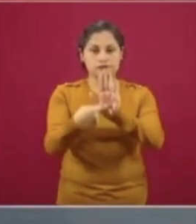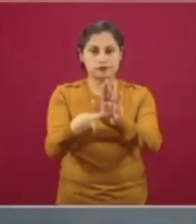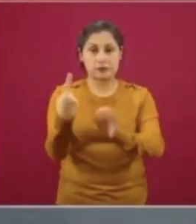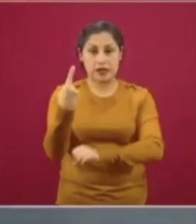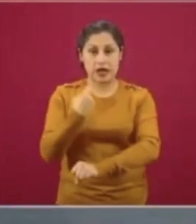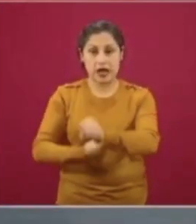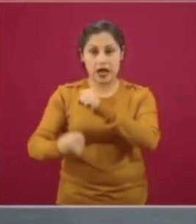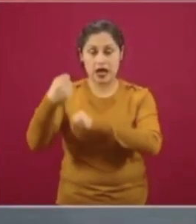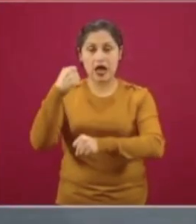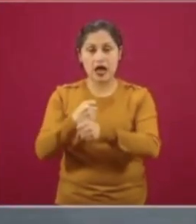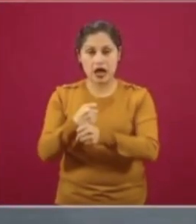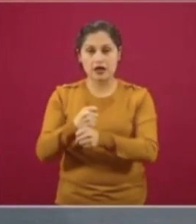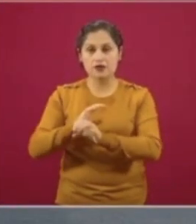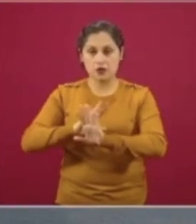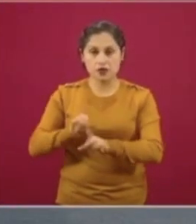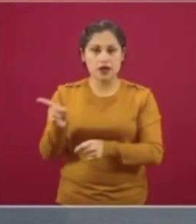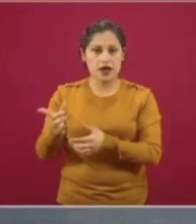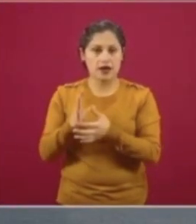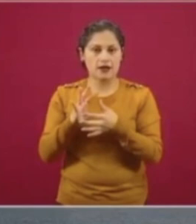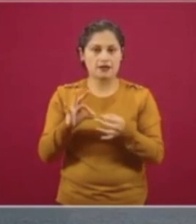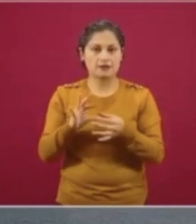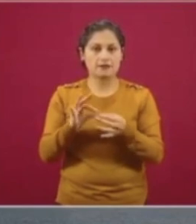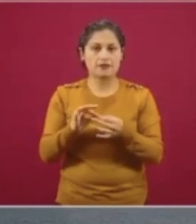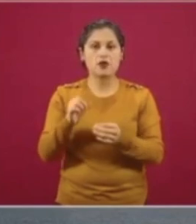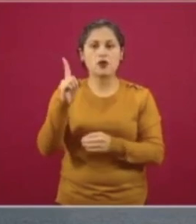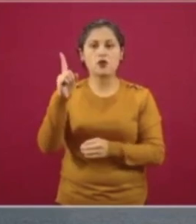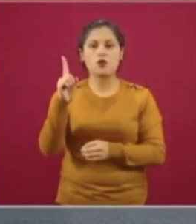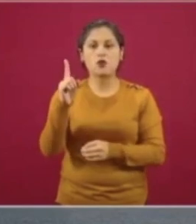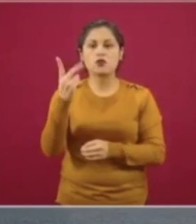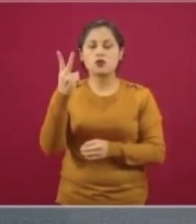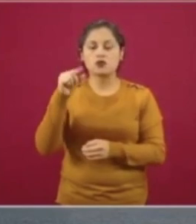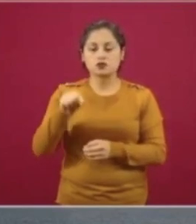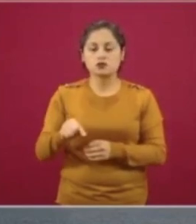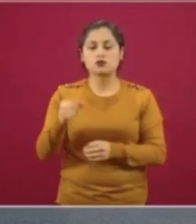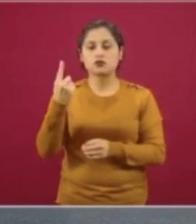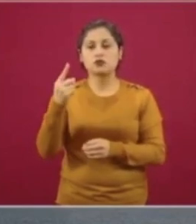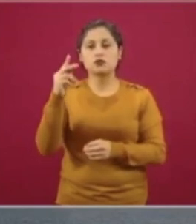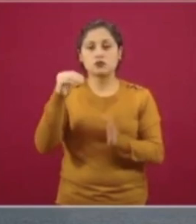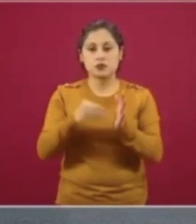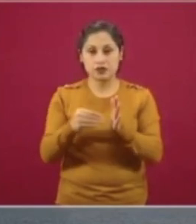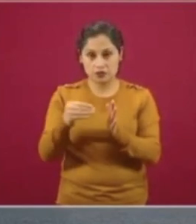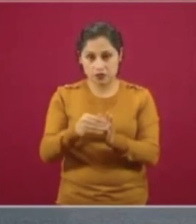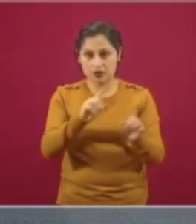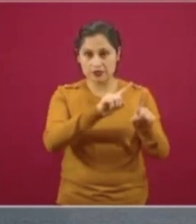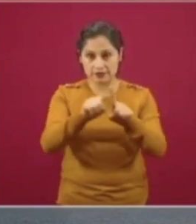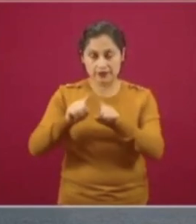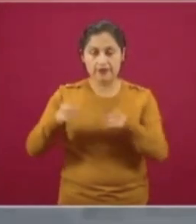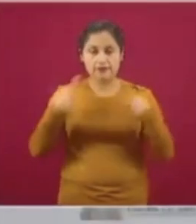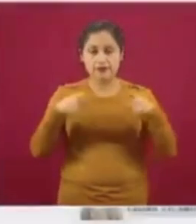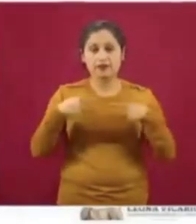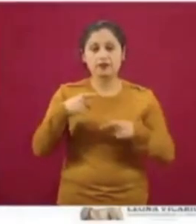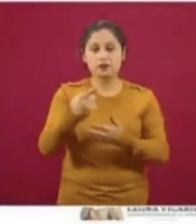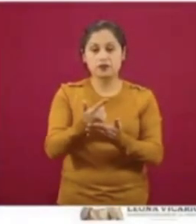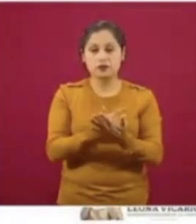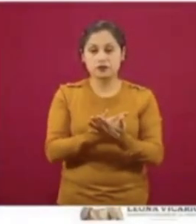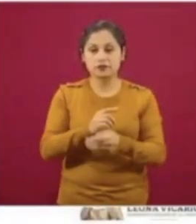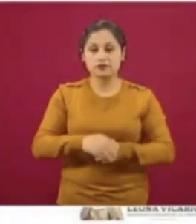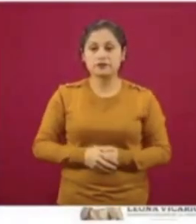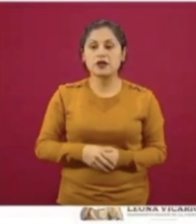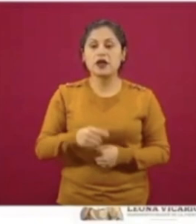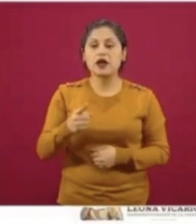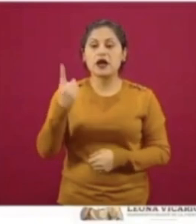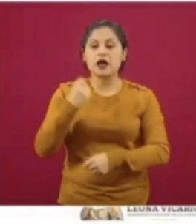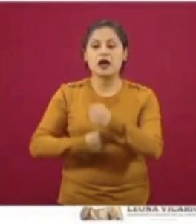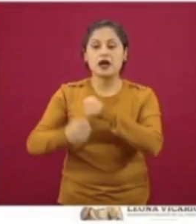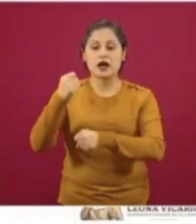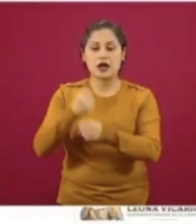señaló el señor secretario, a dos punto un millón de productores con un presupuesto de once mil millones y el año pasado lo ejercimos al